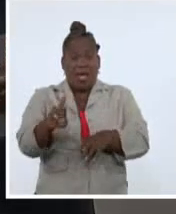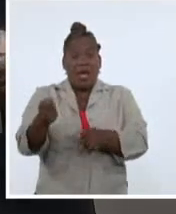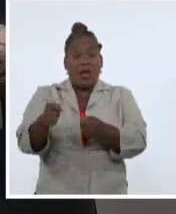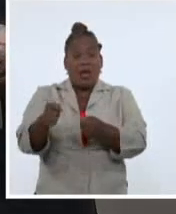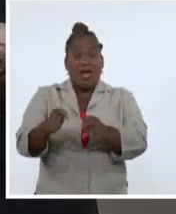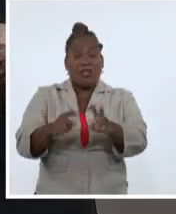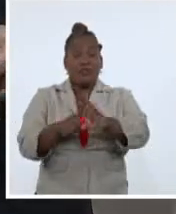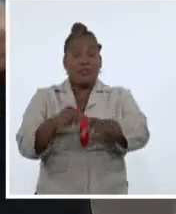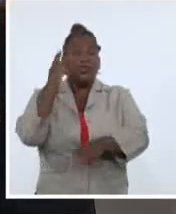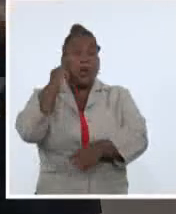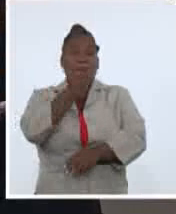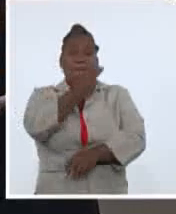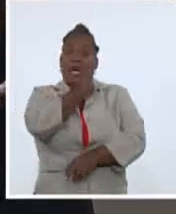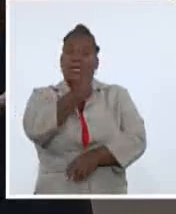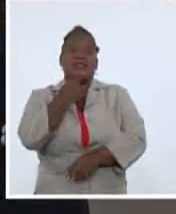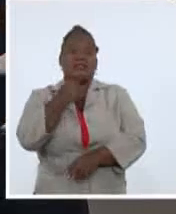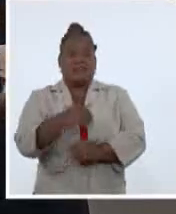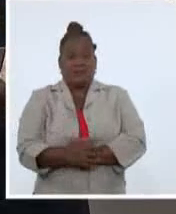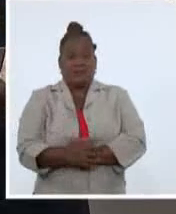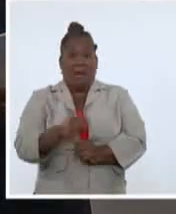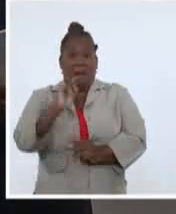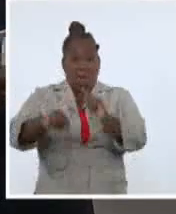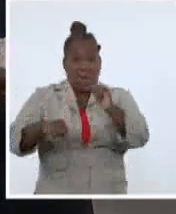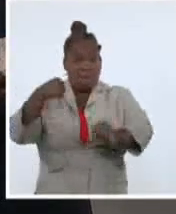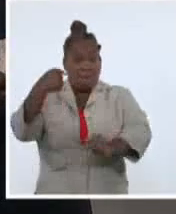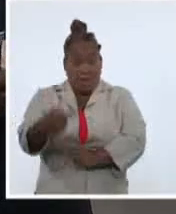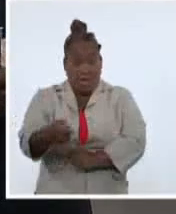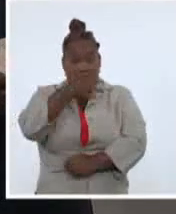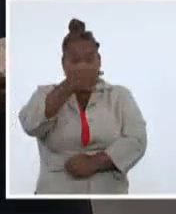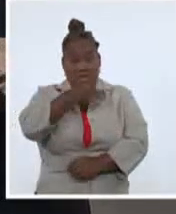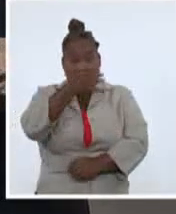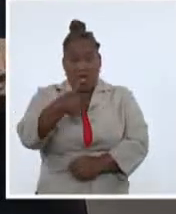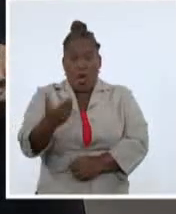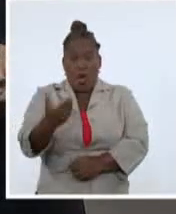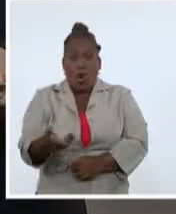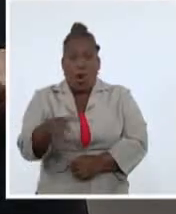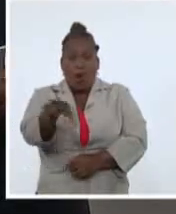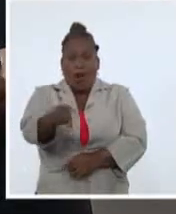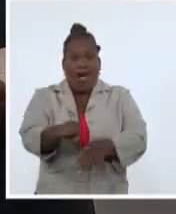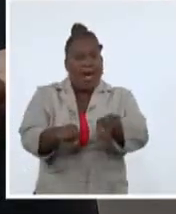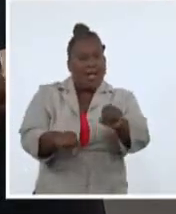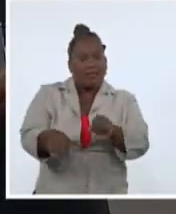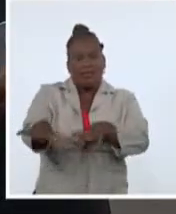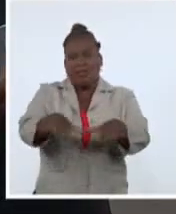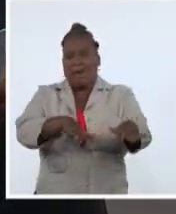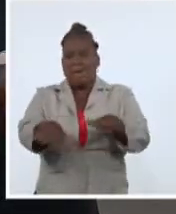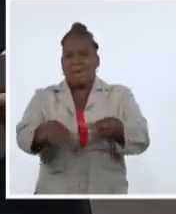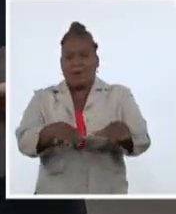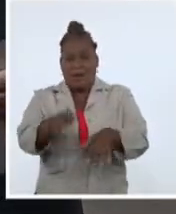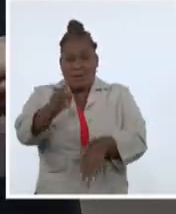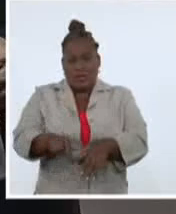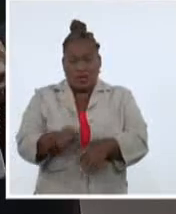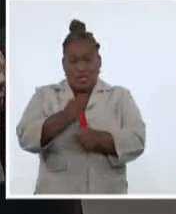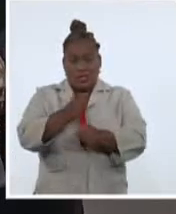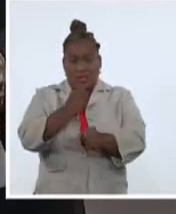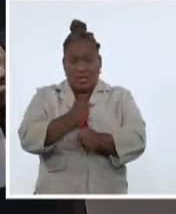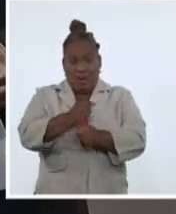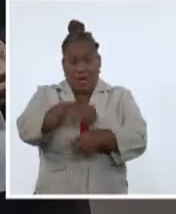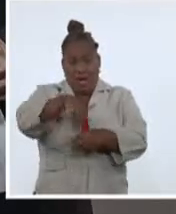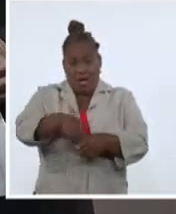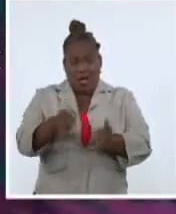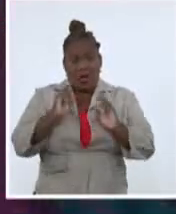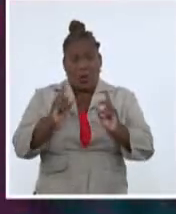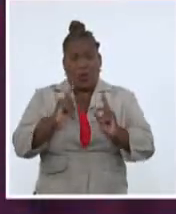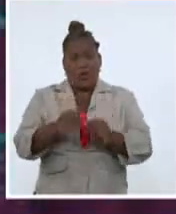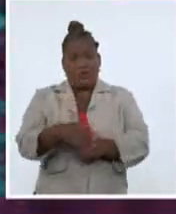televisión Martí. Les proponemos mañana abordar cómo captan, financian y preparan a sus operadores políticos en Cuba.